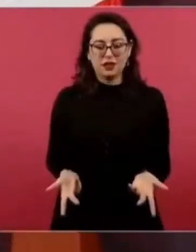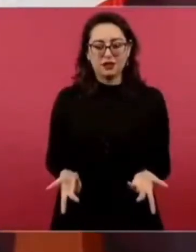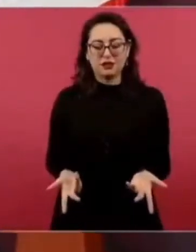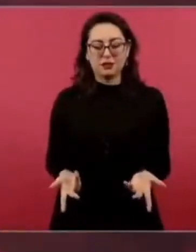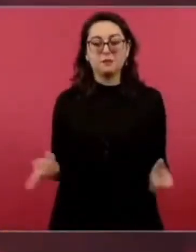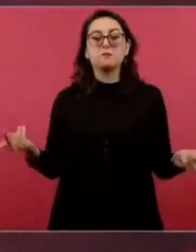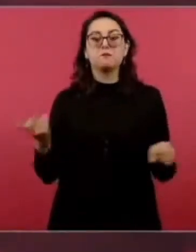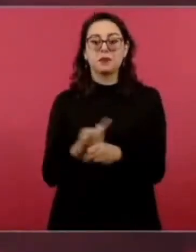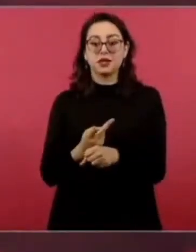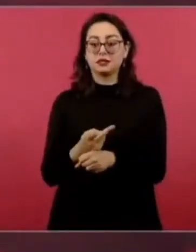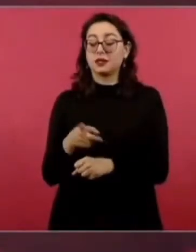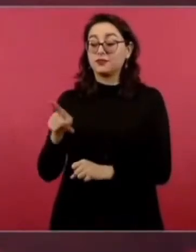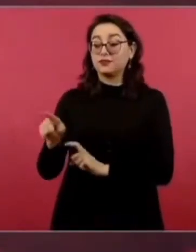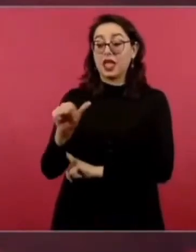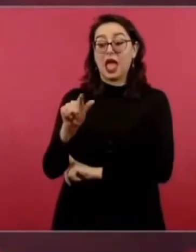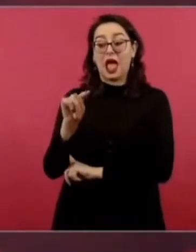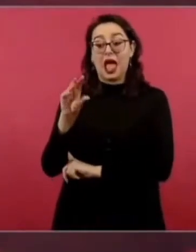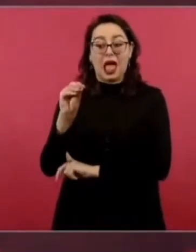México.